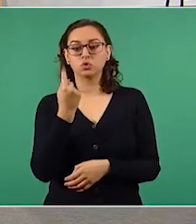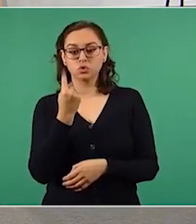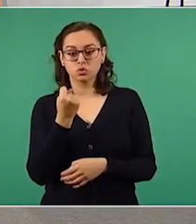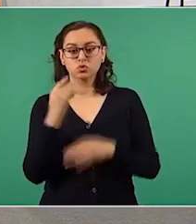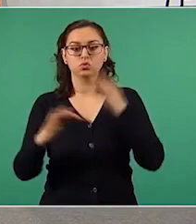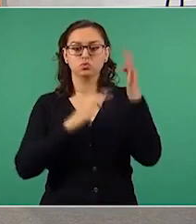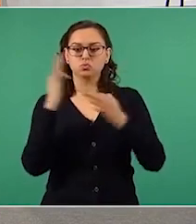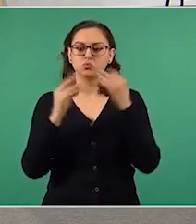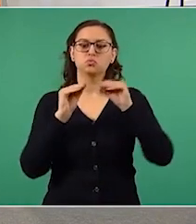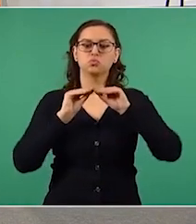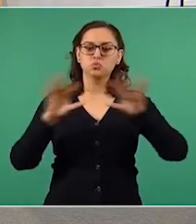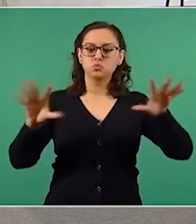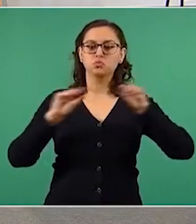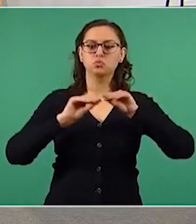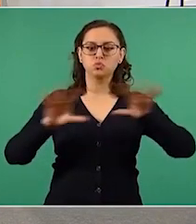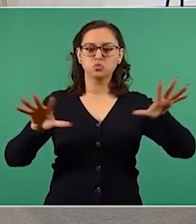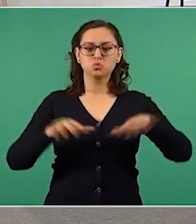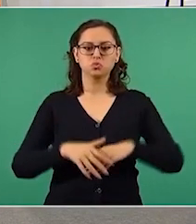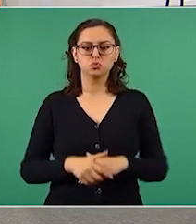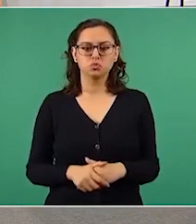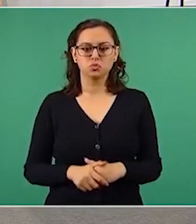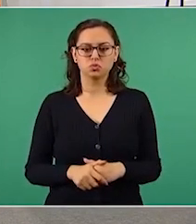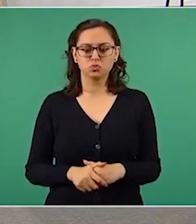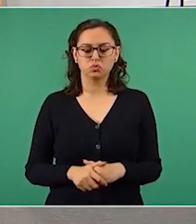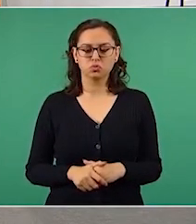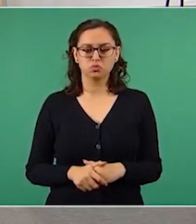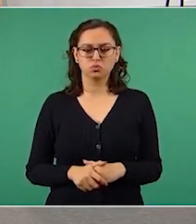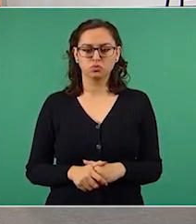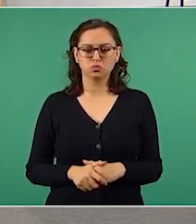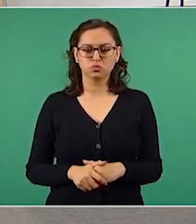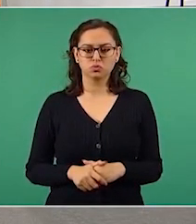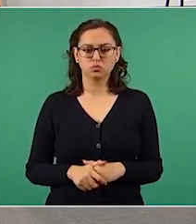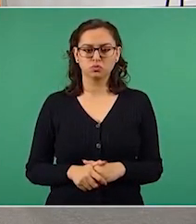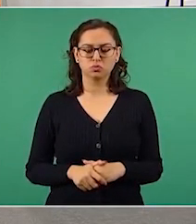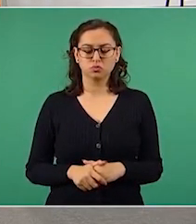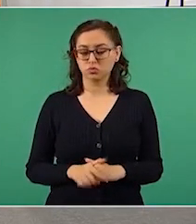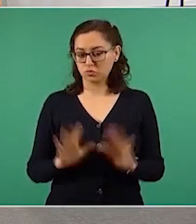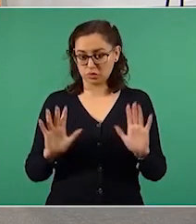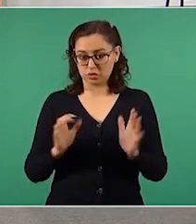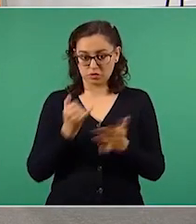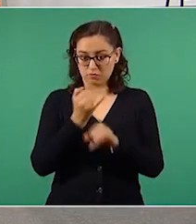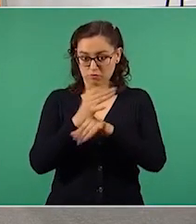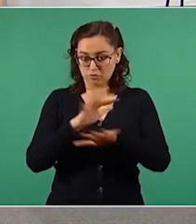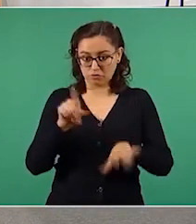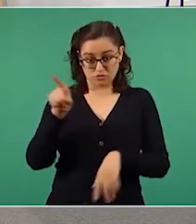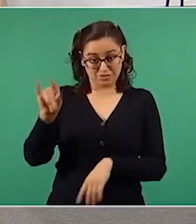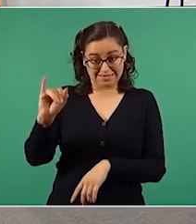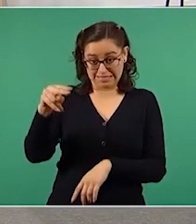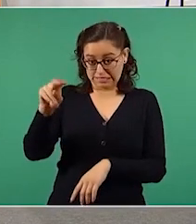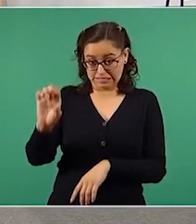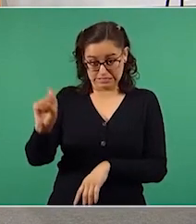noticias. Bueno, también aquí está, de aquí sacamos la información.